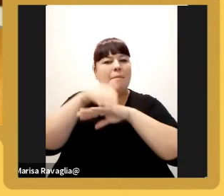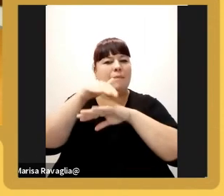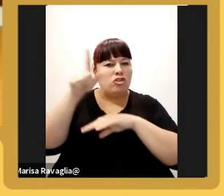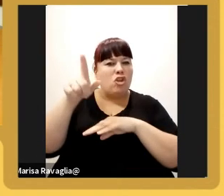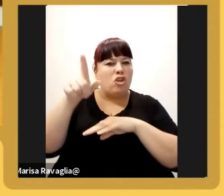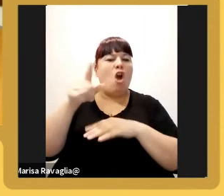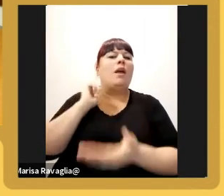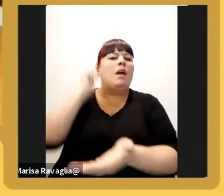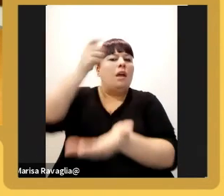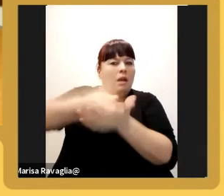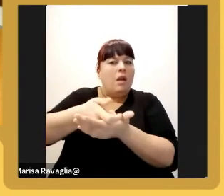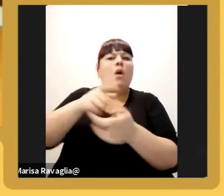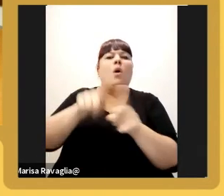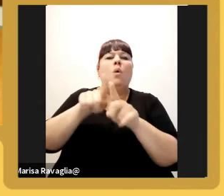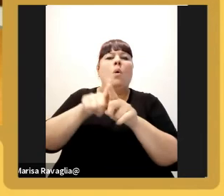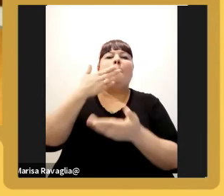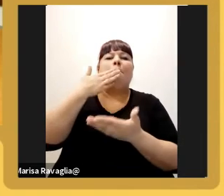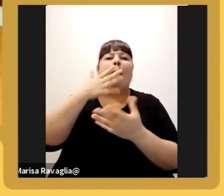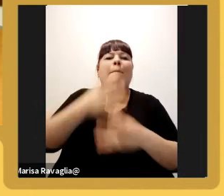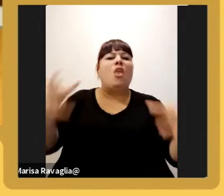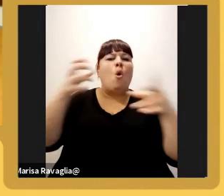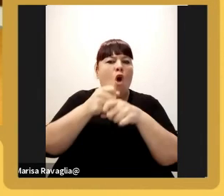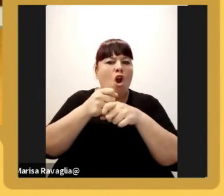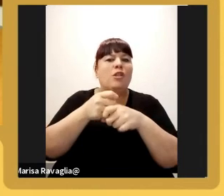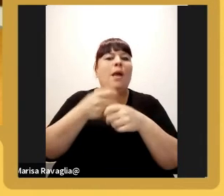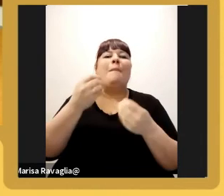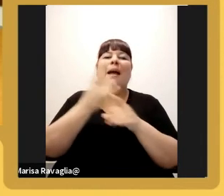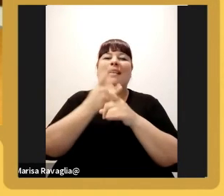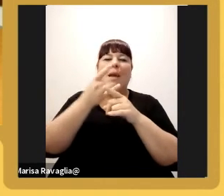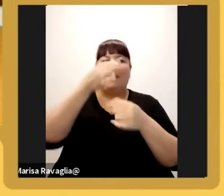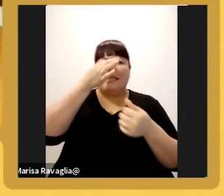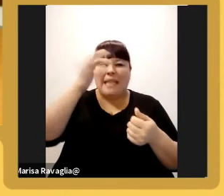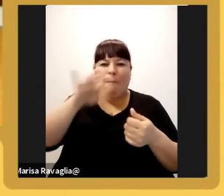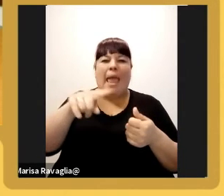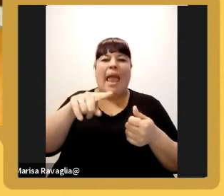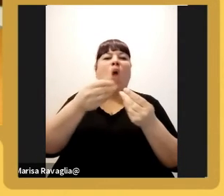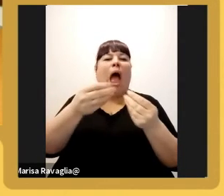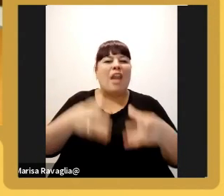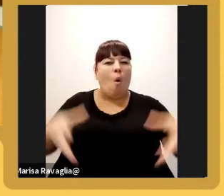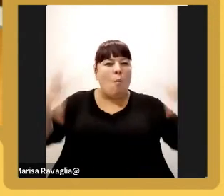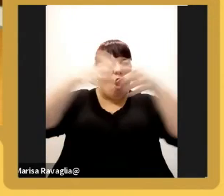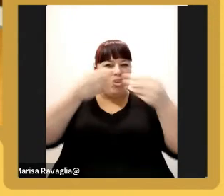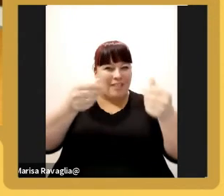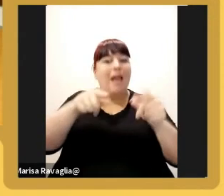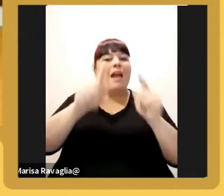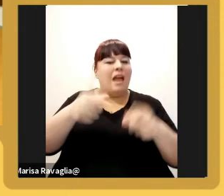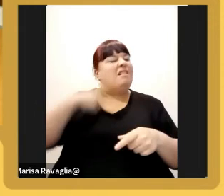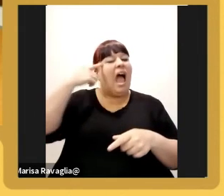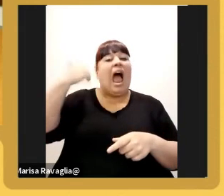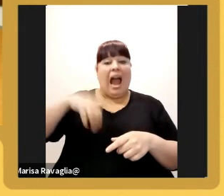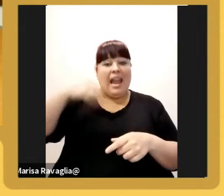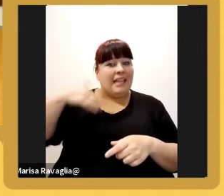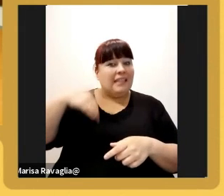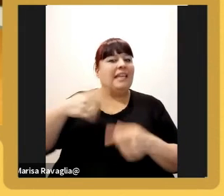invirtiendo en una línea de papel de bolsas la que se usa para el cemento o para la harina Argentina yo creo que va